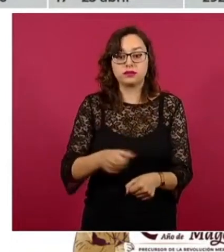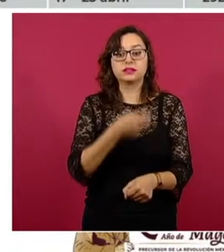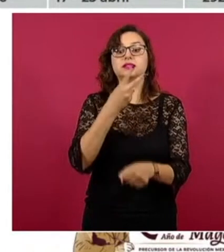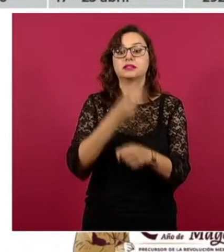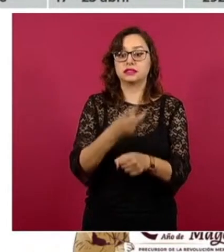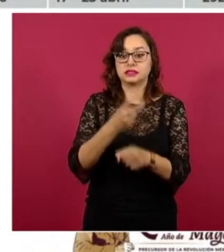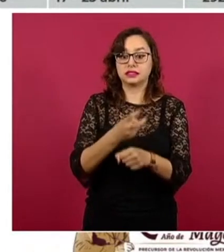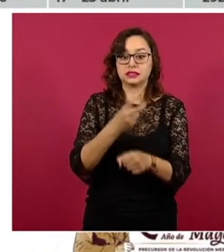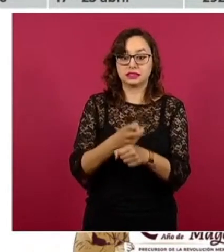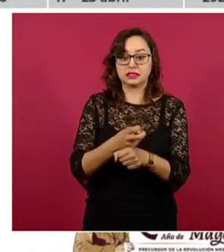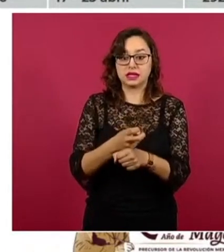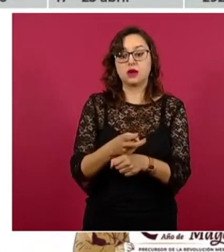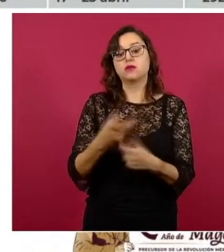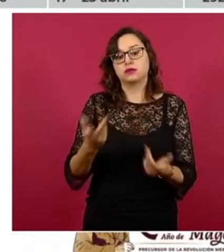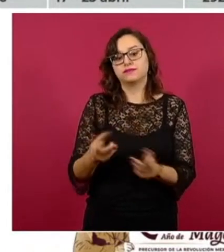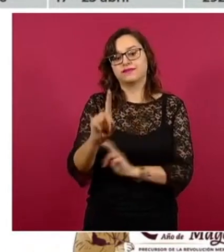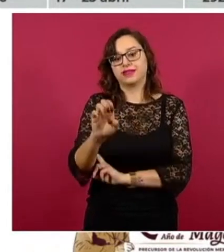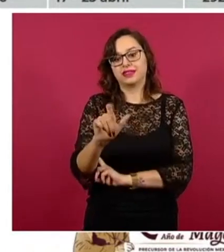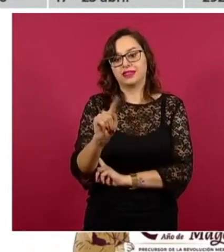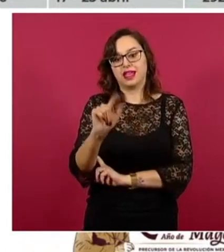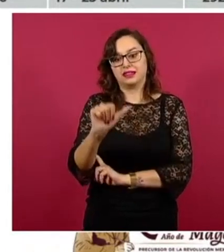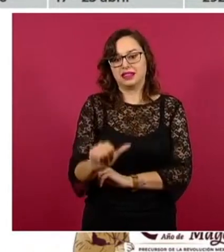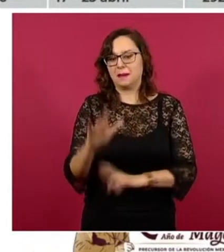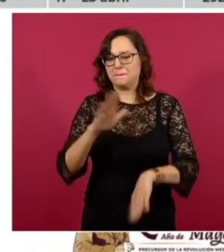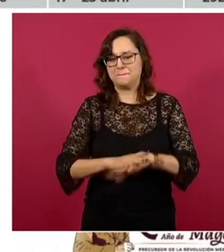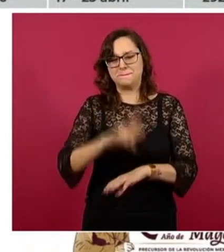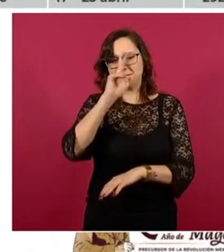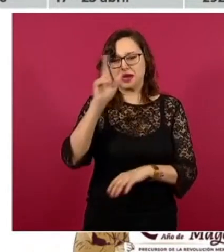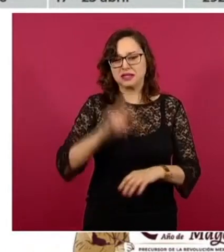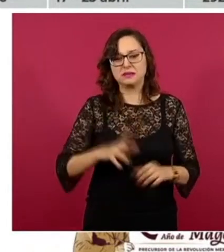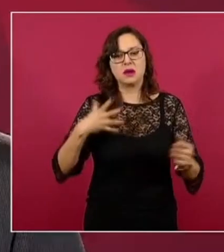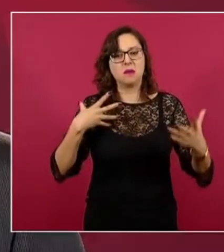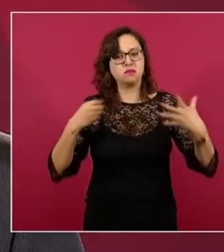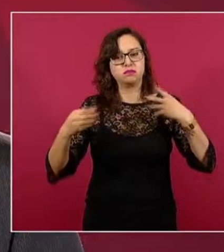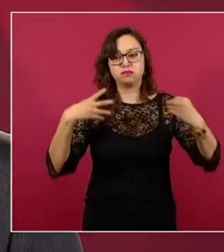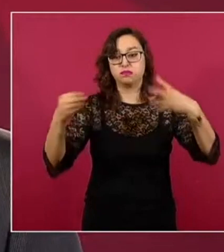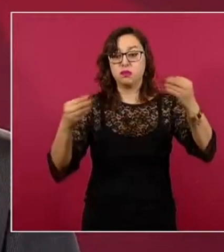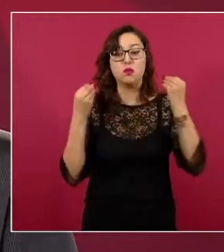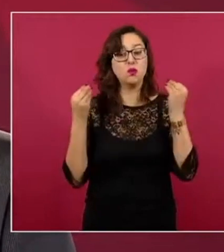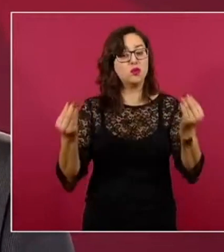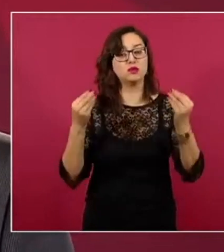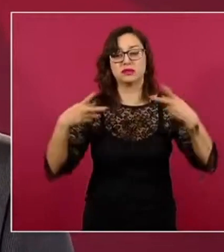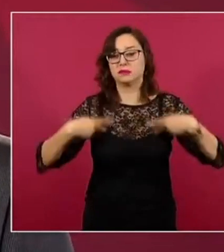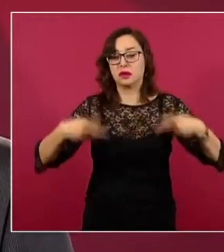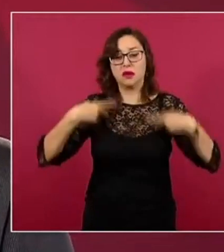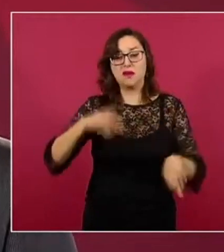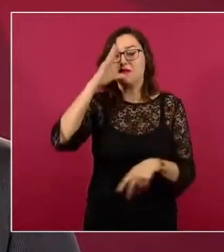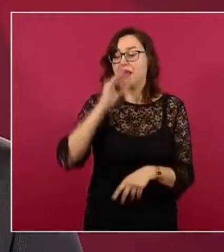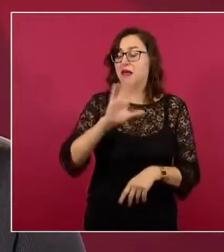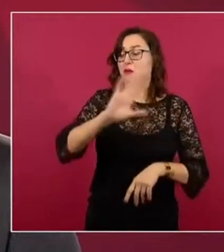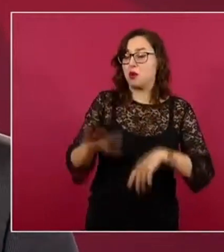variante Delta, que fue la más agresiva, como lo mostraré en el dato de mortalidad y de hospitalización.